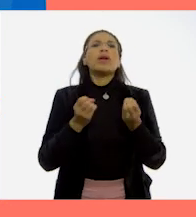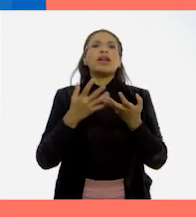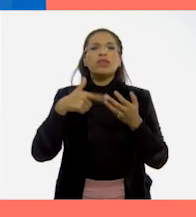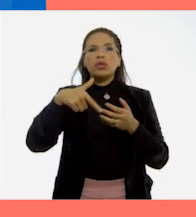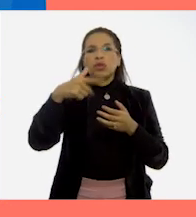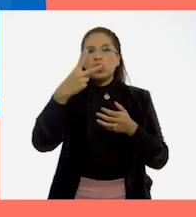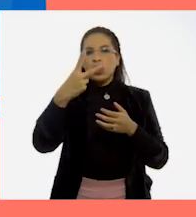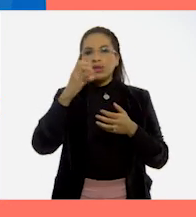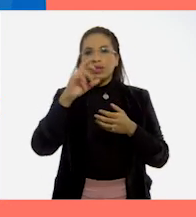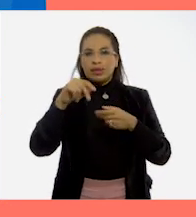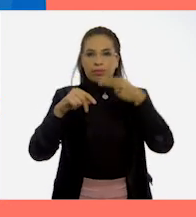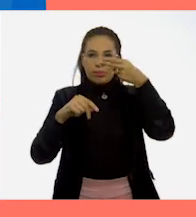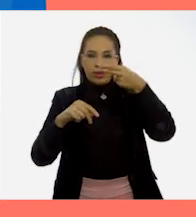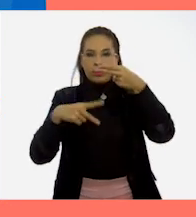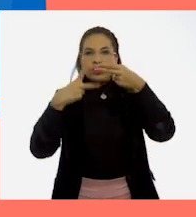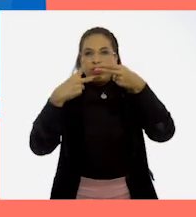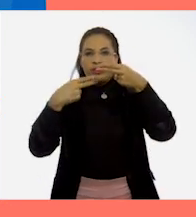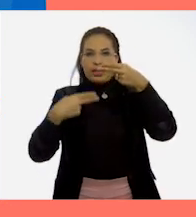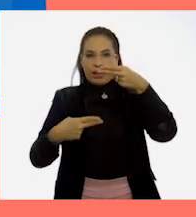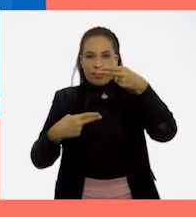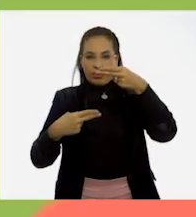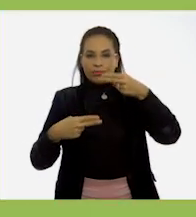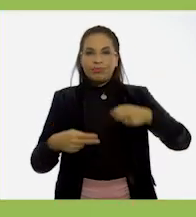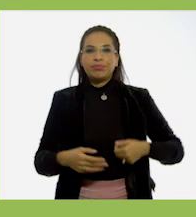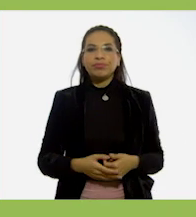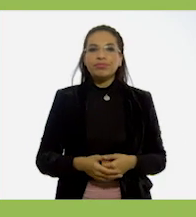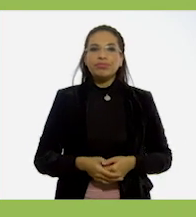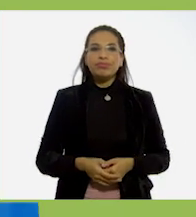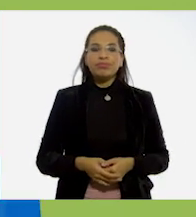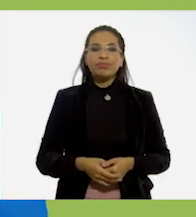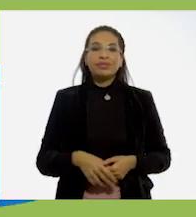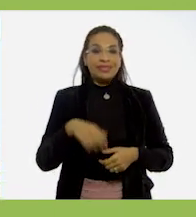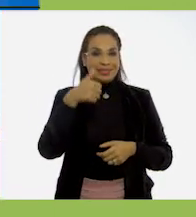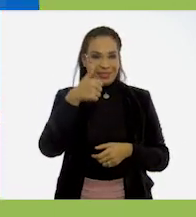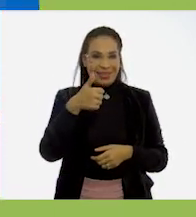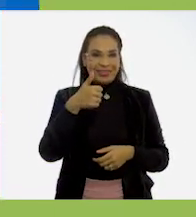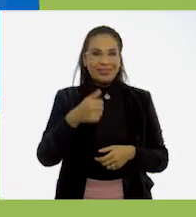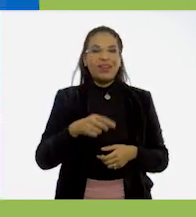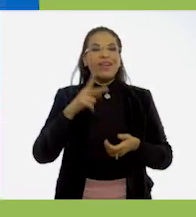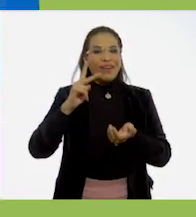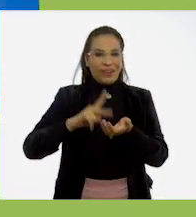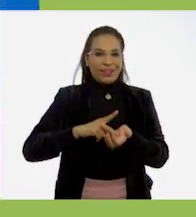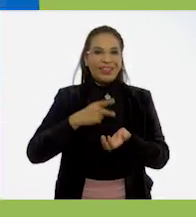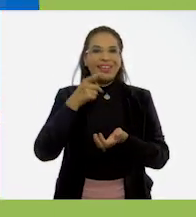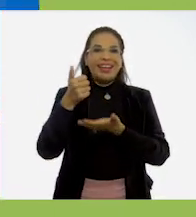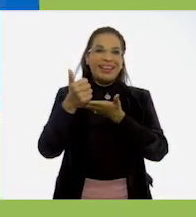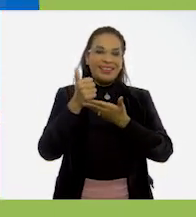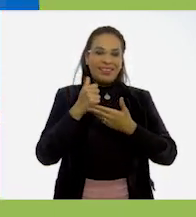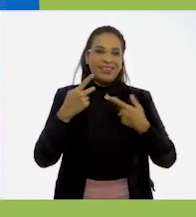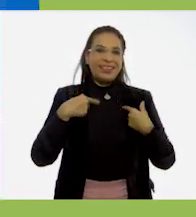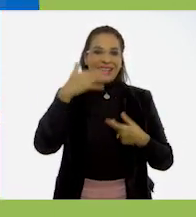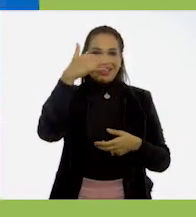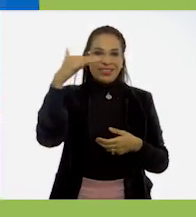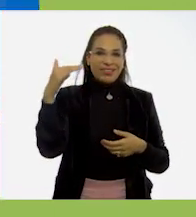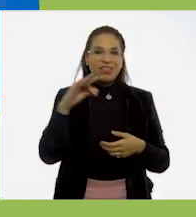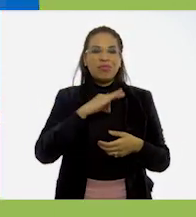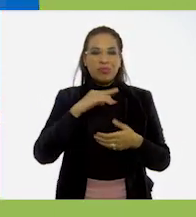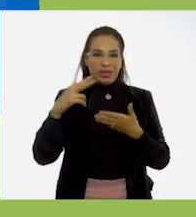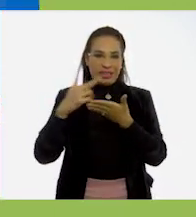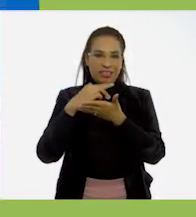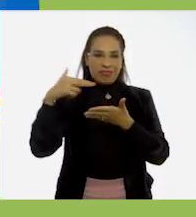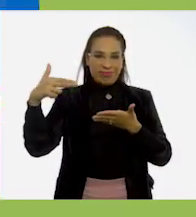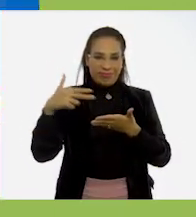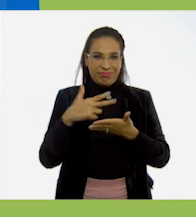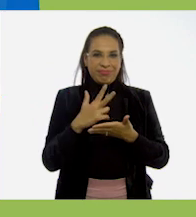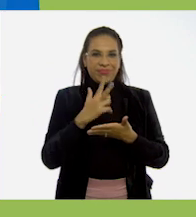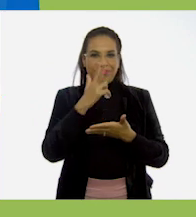2 centímetros de alto arriba y abajo. 6. Nuevamente pide ayuda a un adulto para recortar